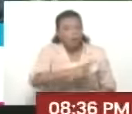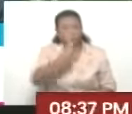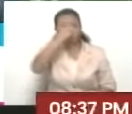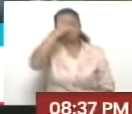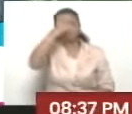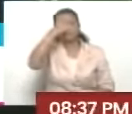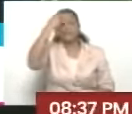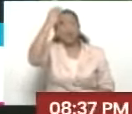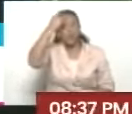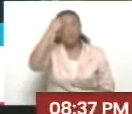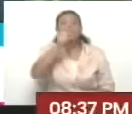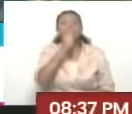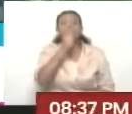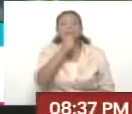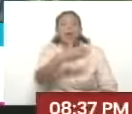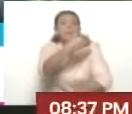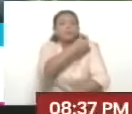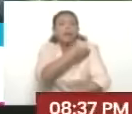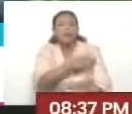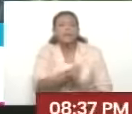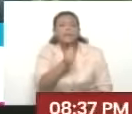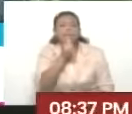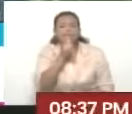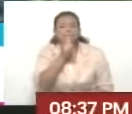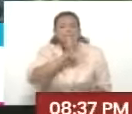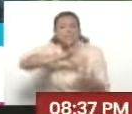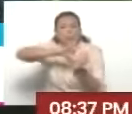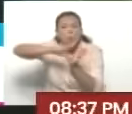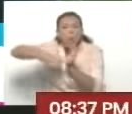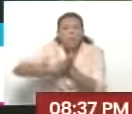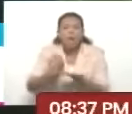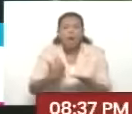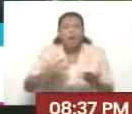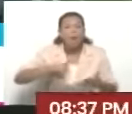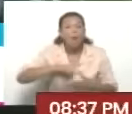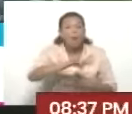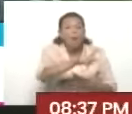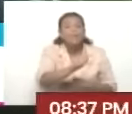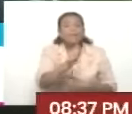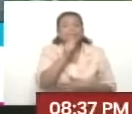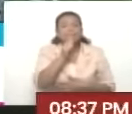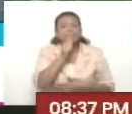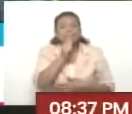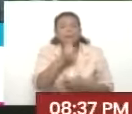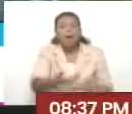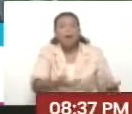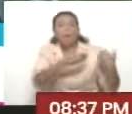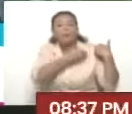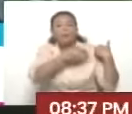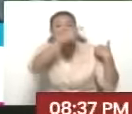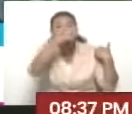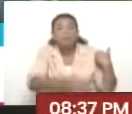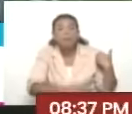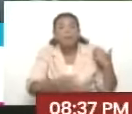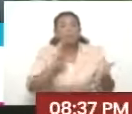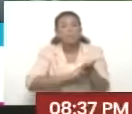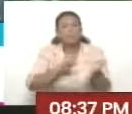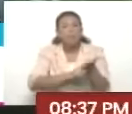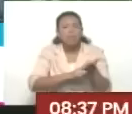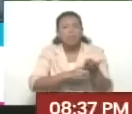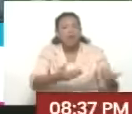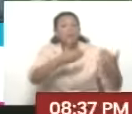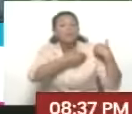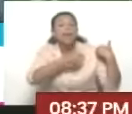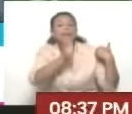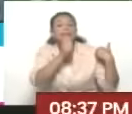tener conciencia. ¿Quiénes son los responsables del descuartizamiento del avión? ¿Y quiénes son los responsables? Y la